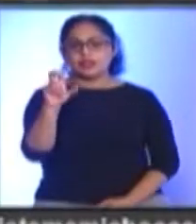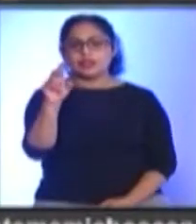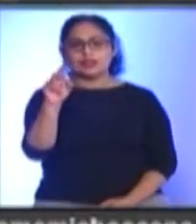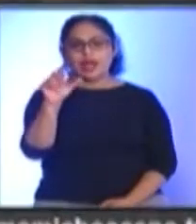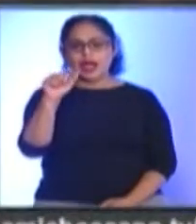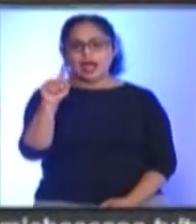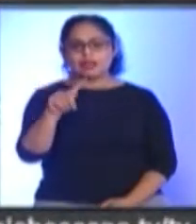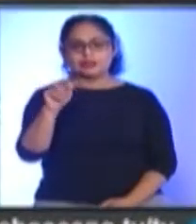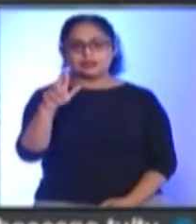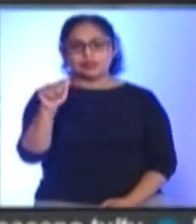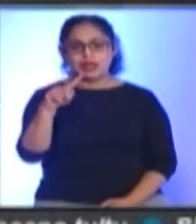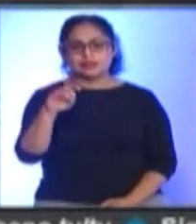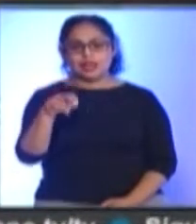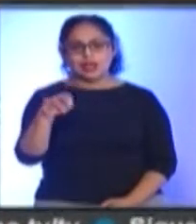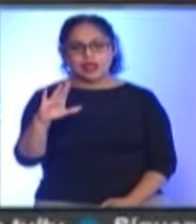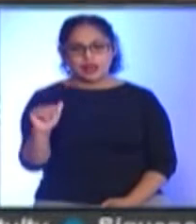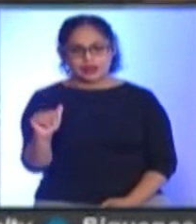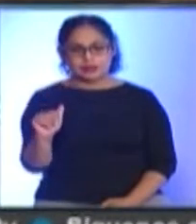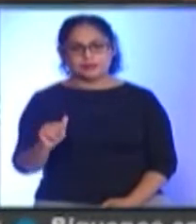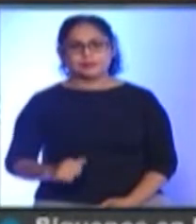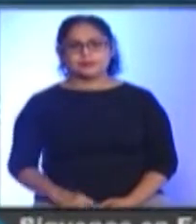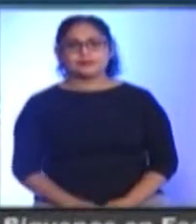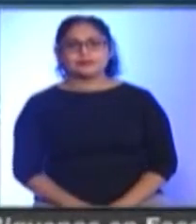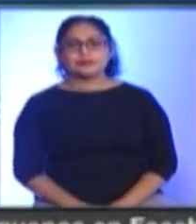En SM Noticias Rafael Silva